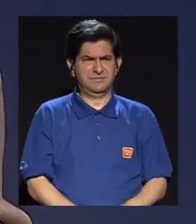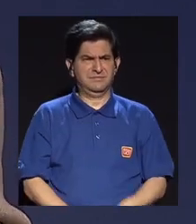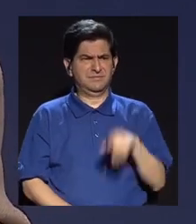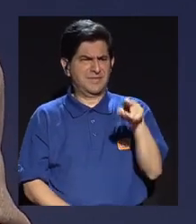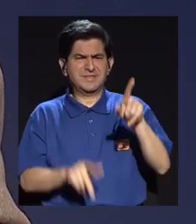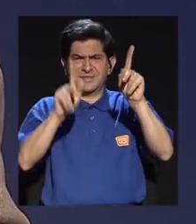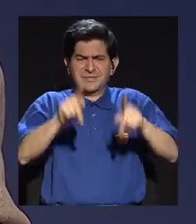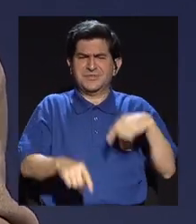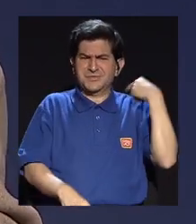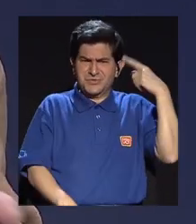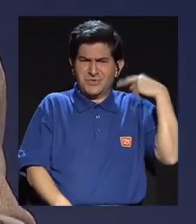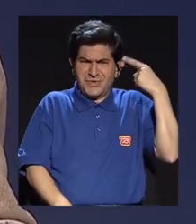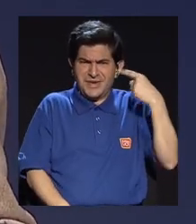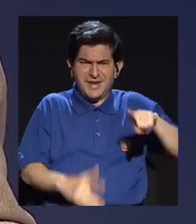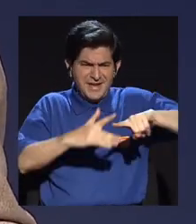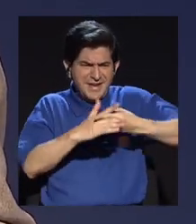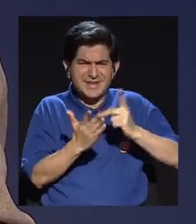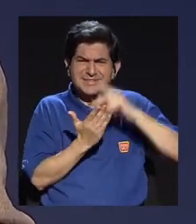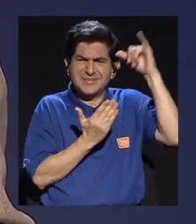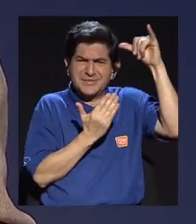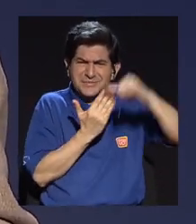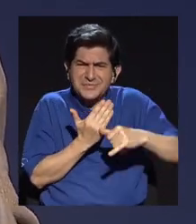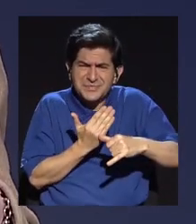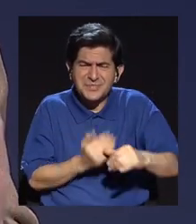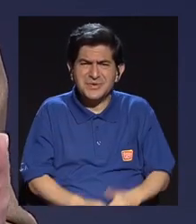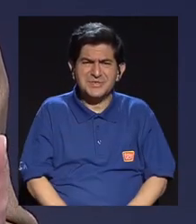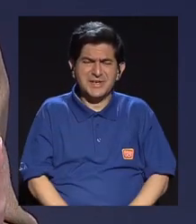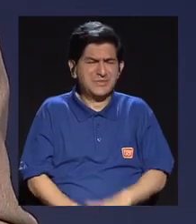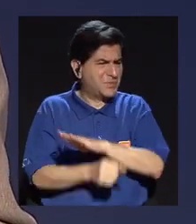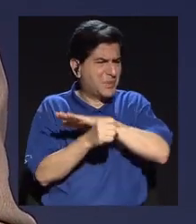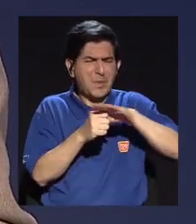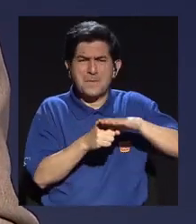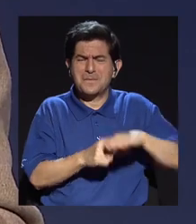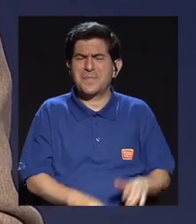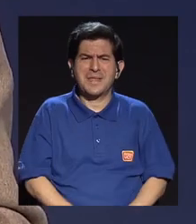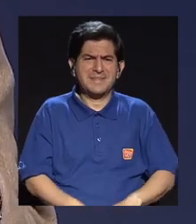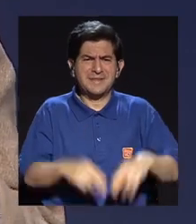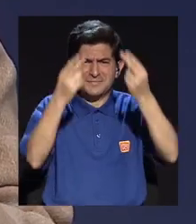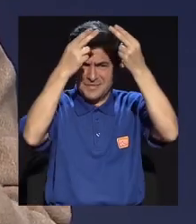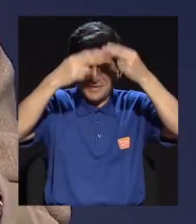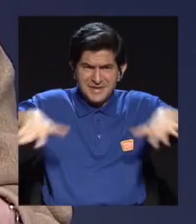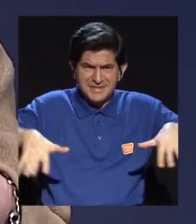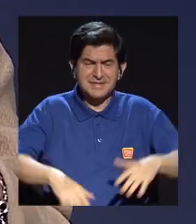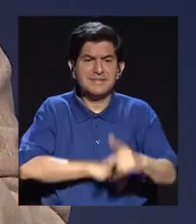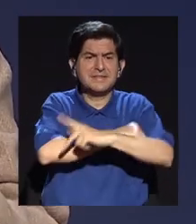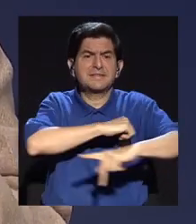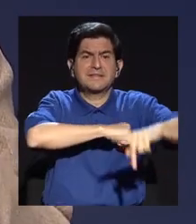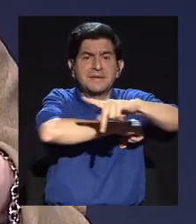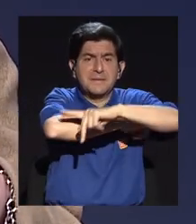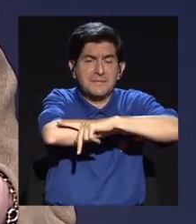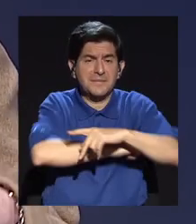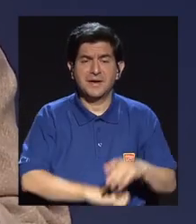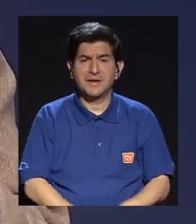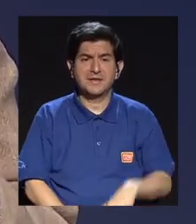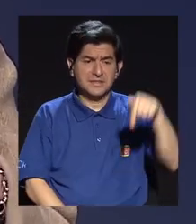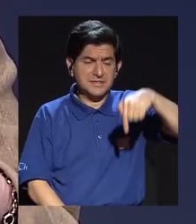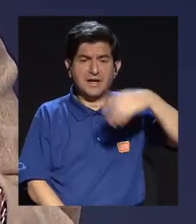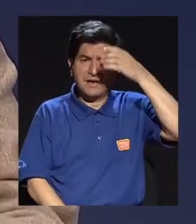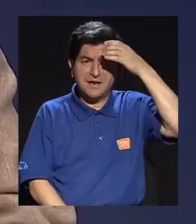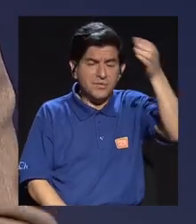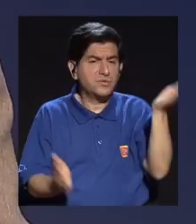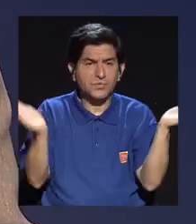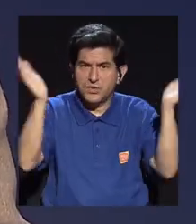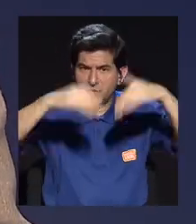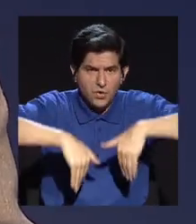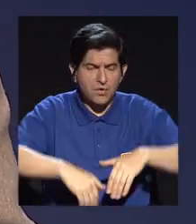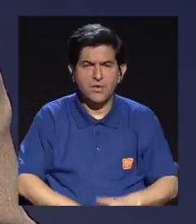dije, este señor está loco. O sea, ¿cómo vamos a arrancar con un proyecto 100% digital en un país donde todavía no, esa